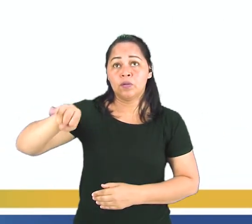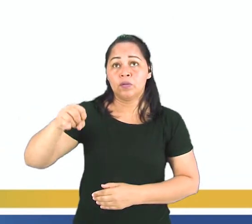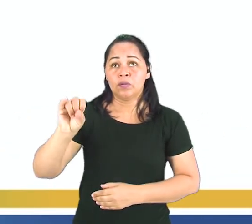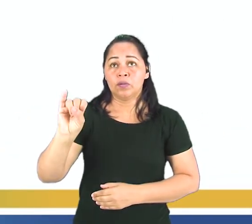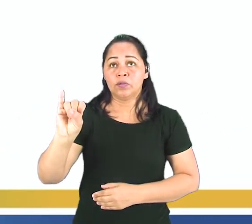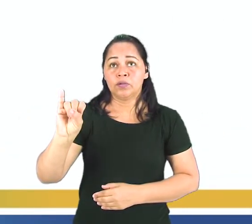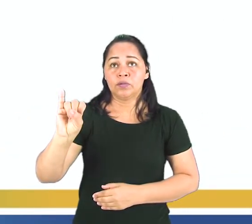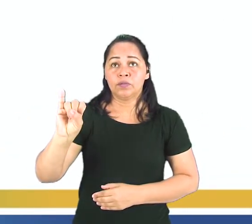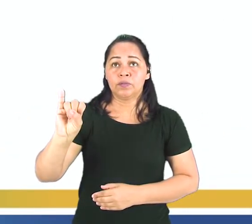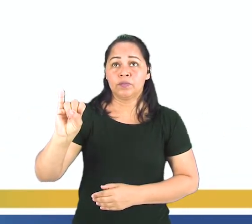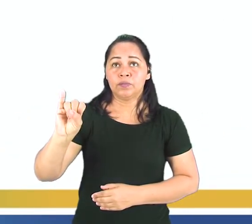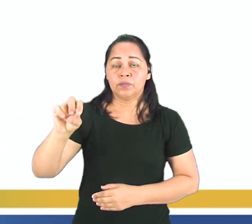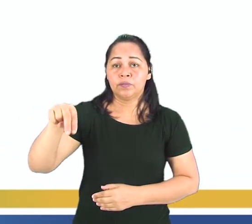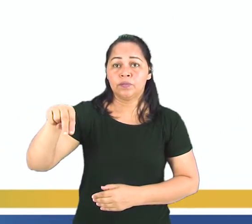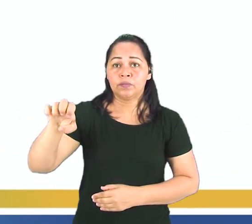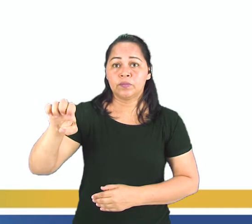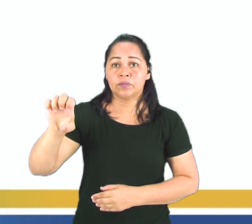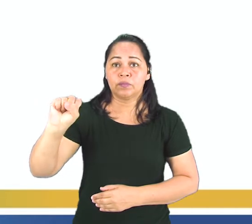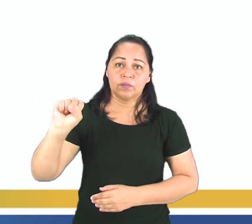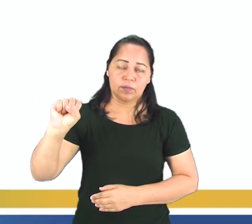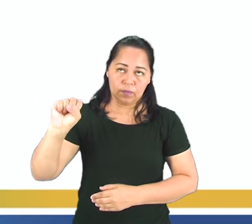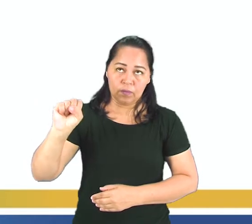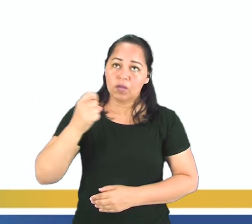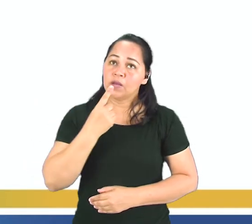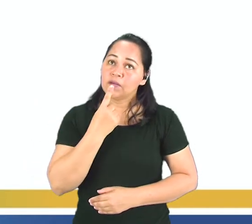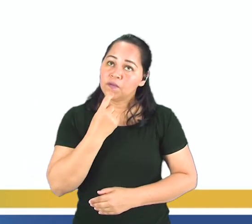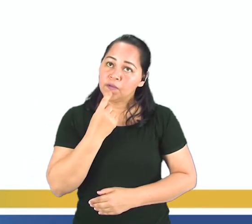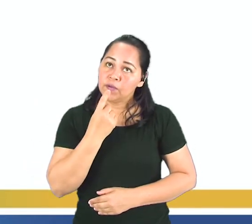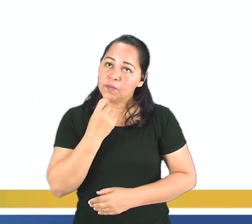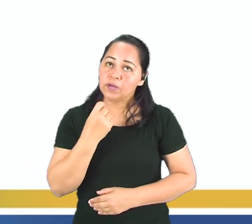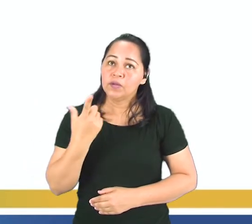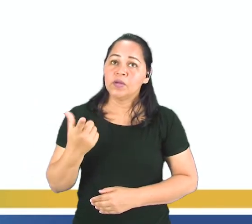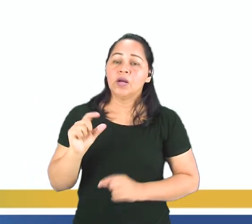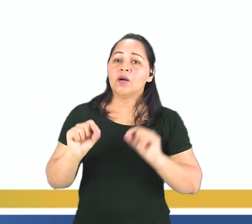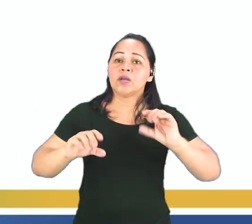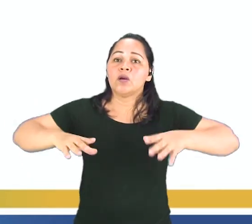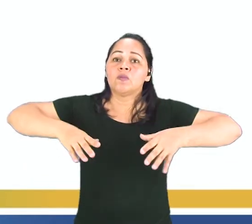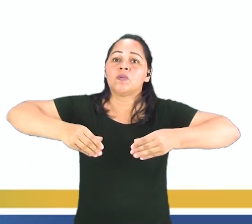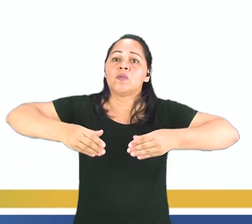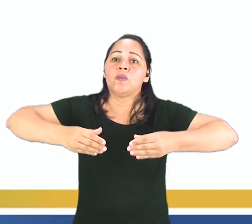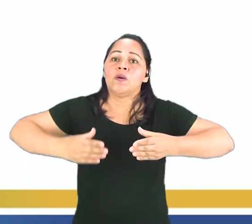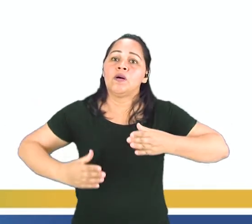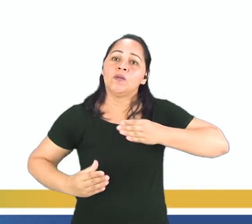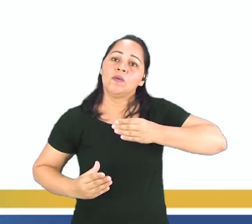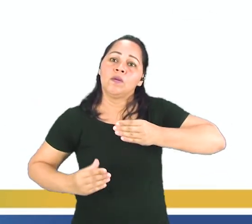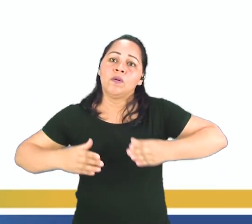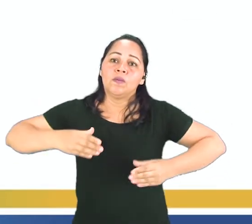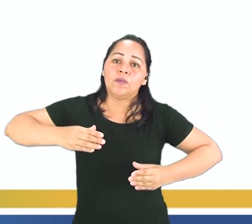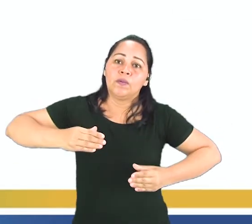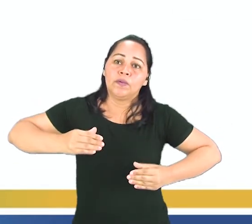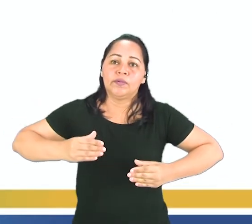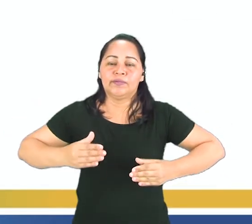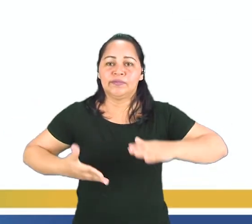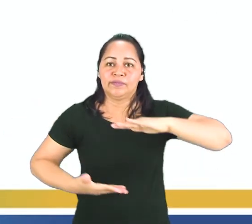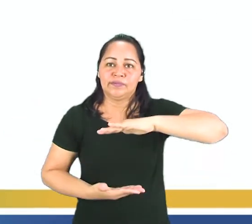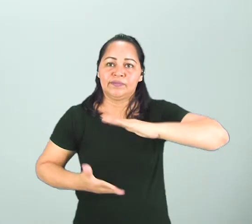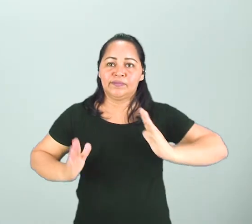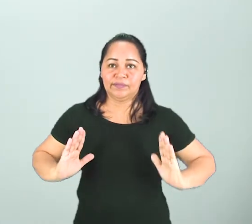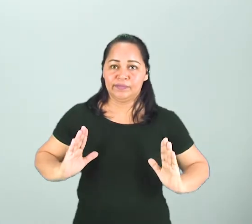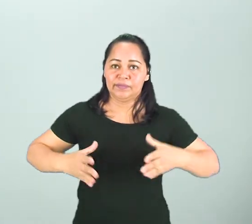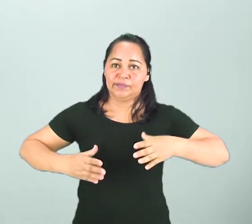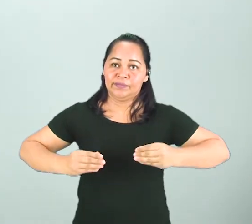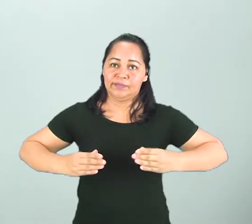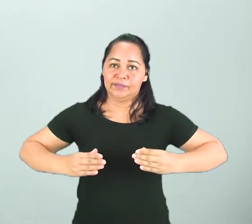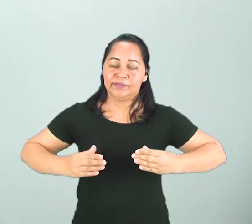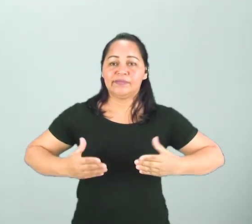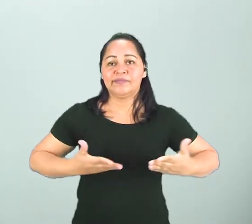visto hasta el día de hoy. Pero después de hoy jamás se olvidarán. ¿Saben qué es olvidar? Pessoal, en